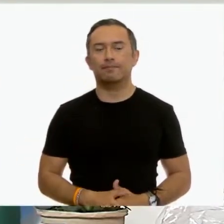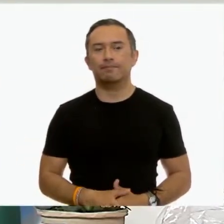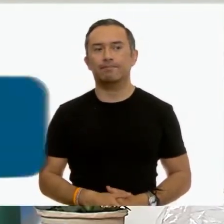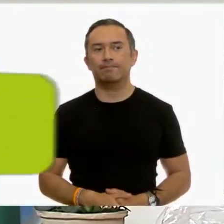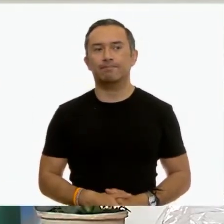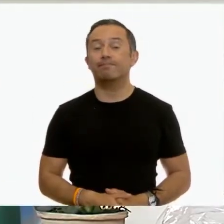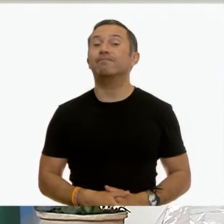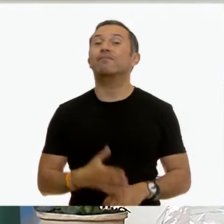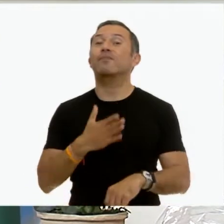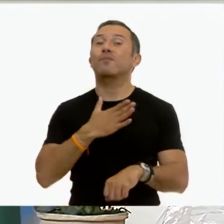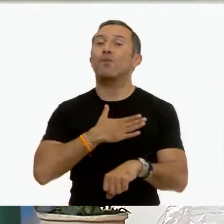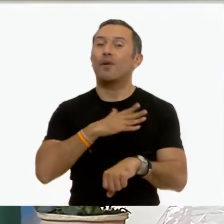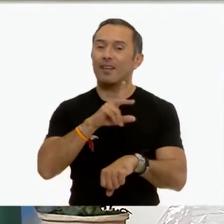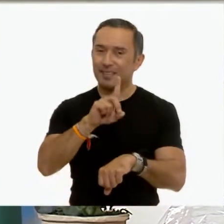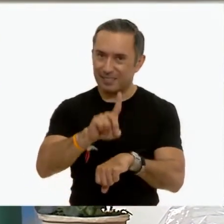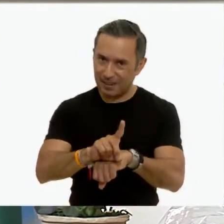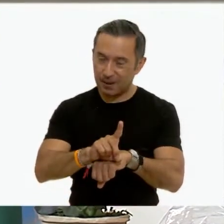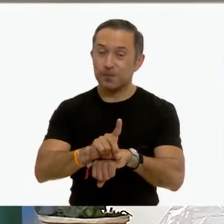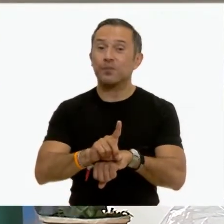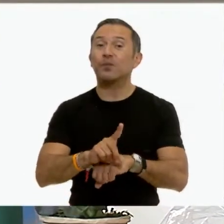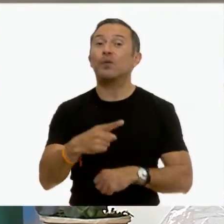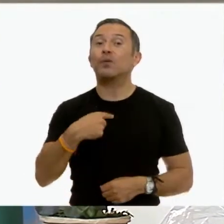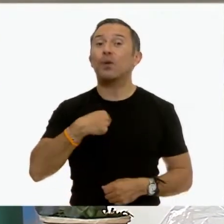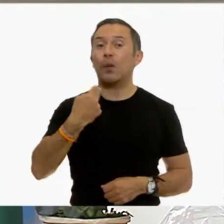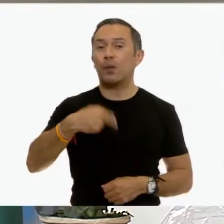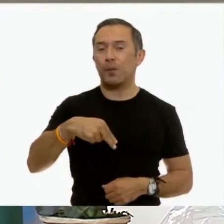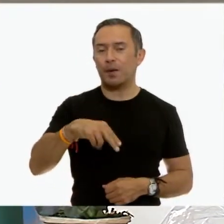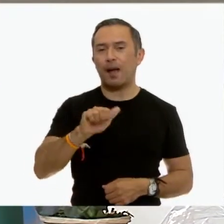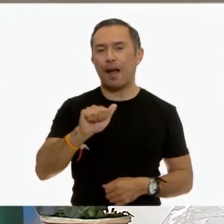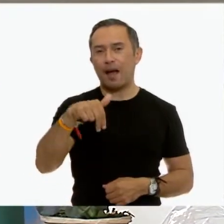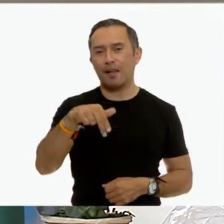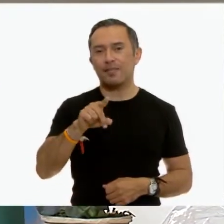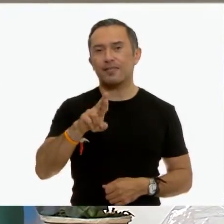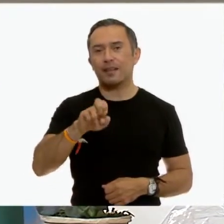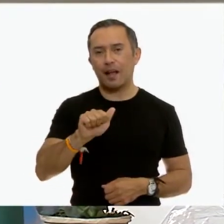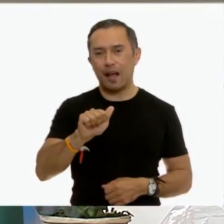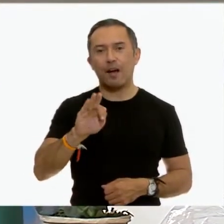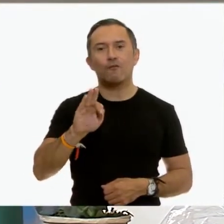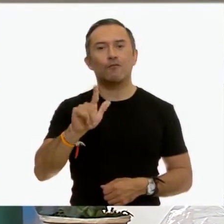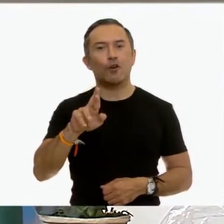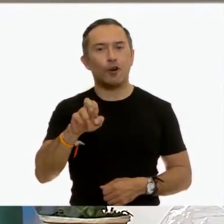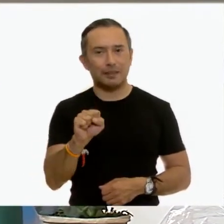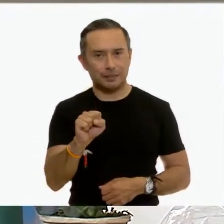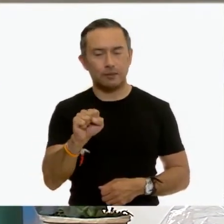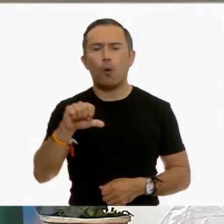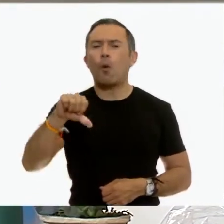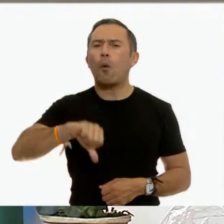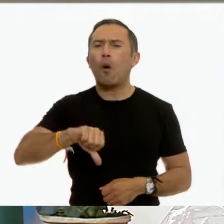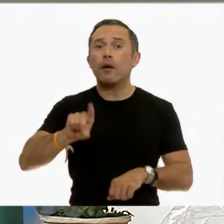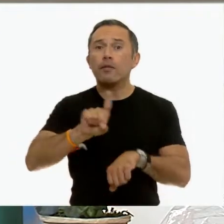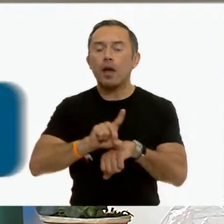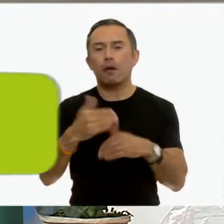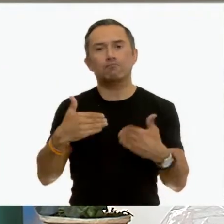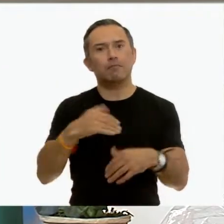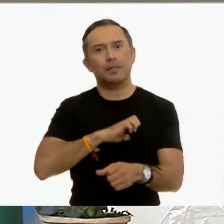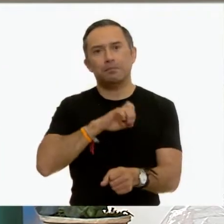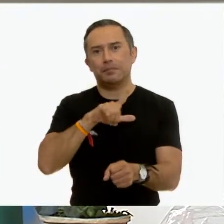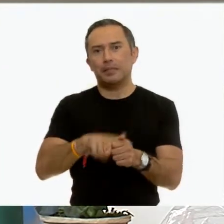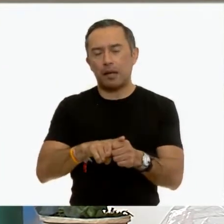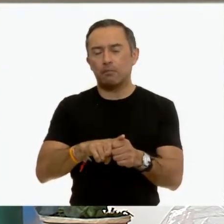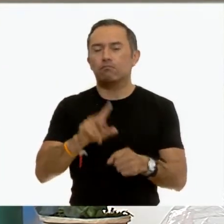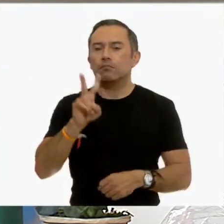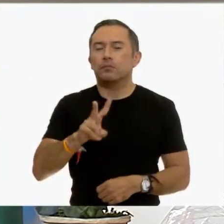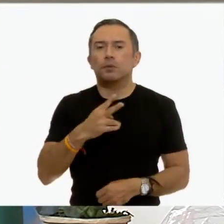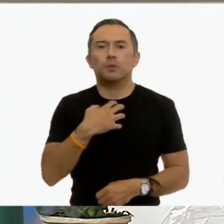Buen día, soy la maestra Andrea Flores y hoy es un día muy especial. Pues tengo la fortuna